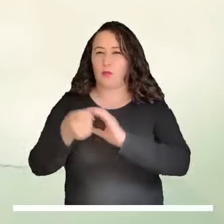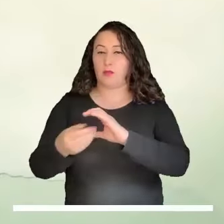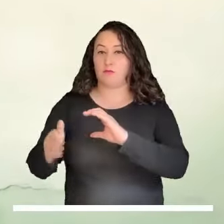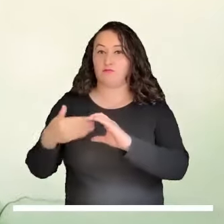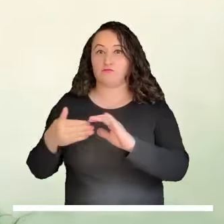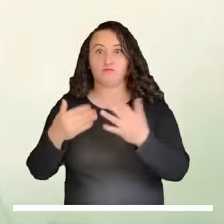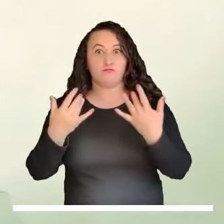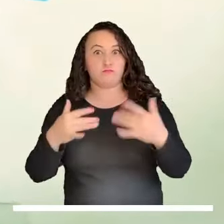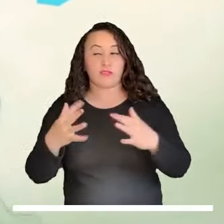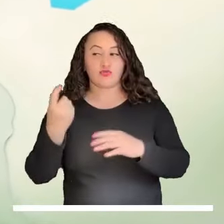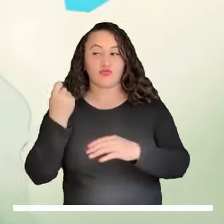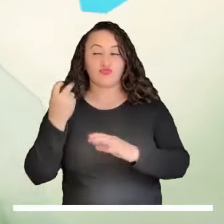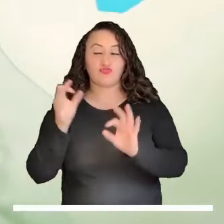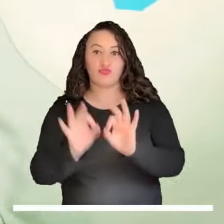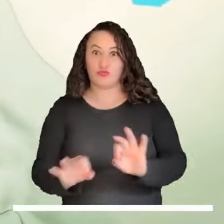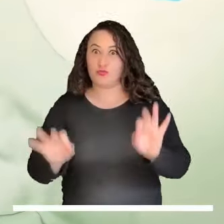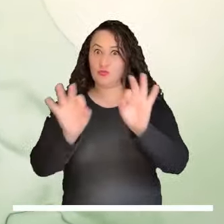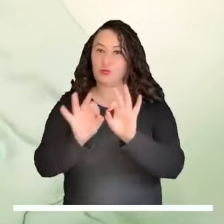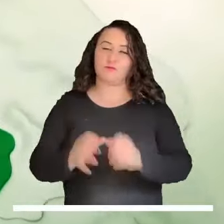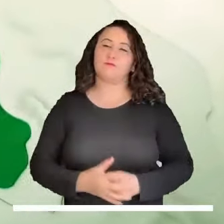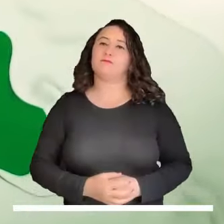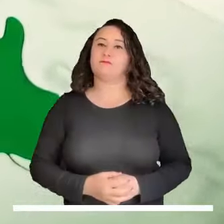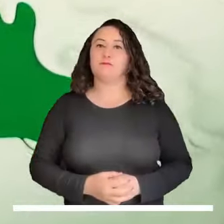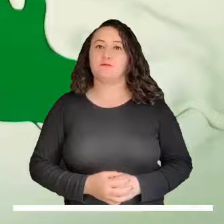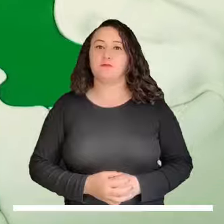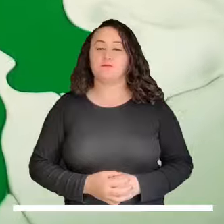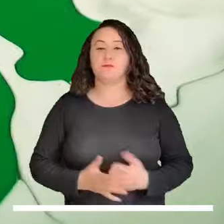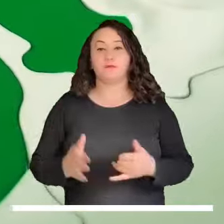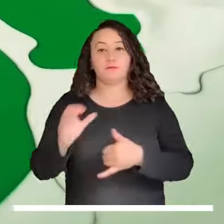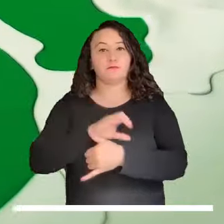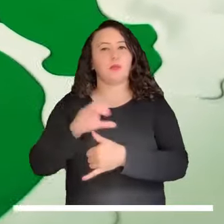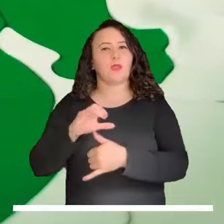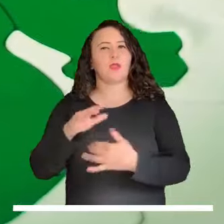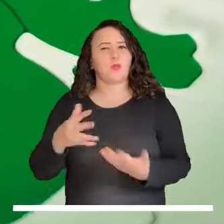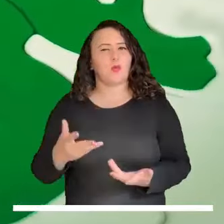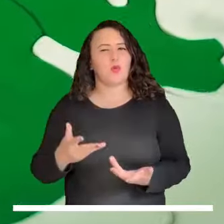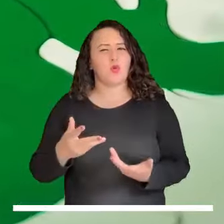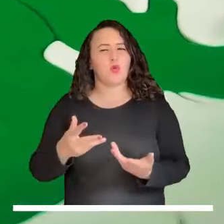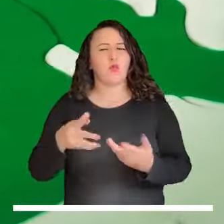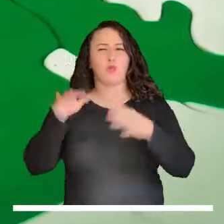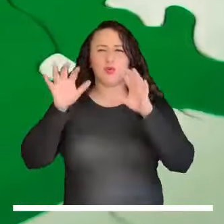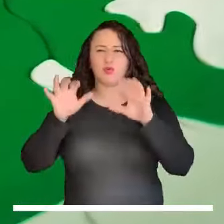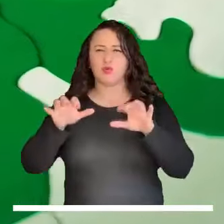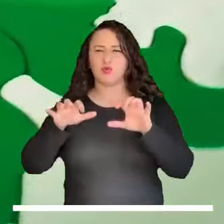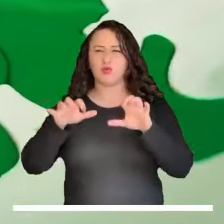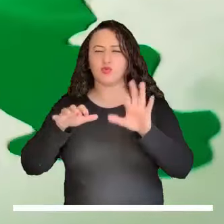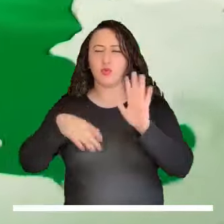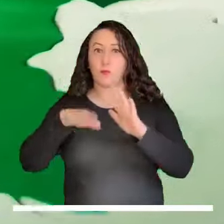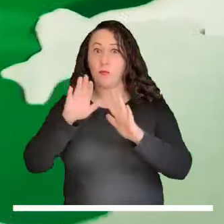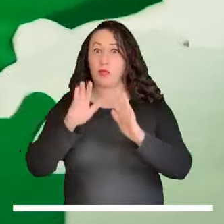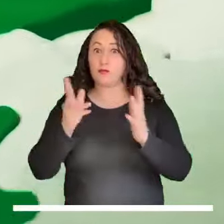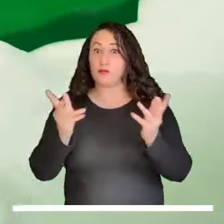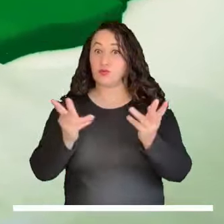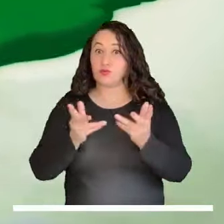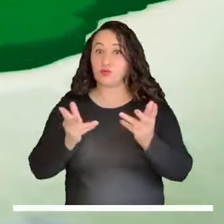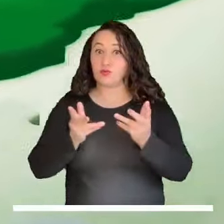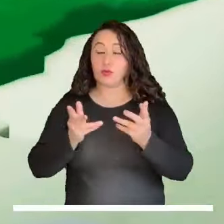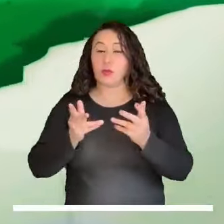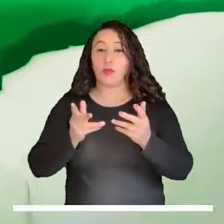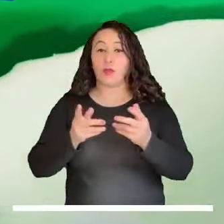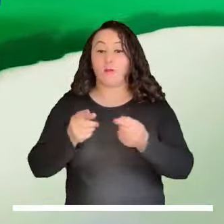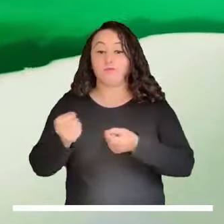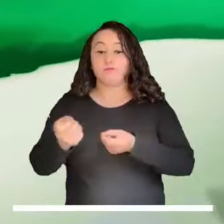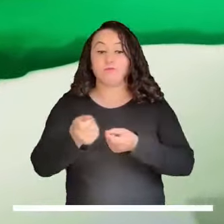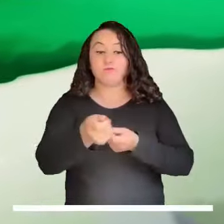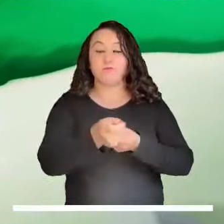relevante. En el territorio caribeño destacamos las precipitaciones pronosticadas en las inmediaciones de la Sierra Nevada